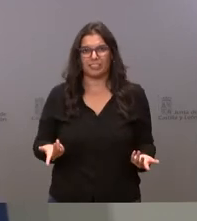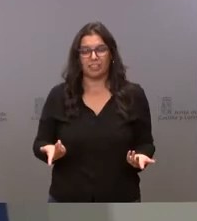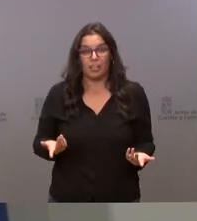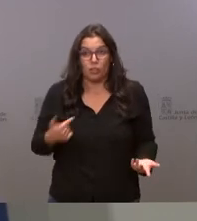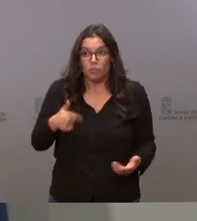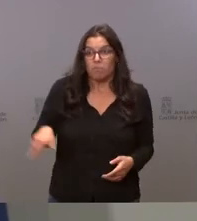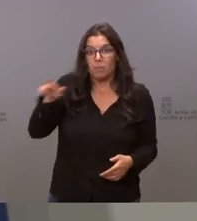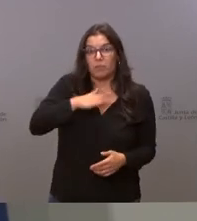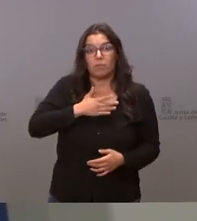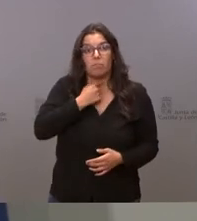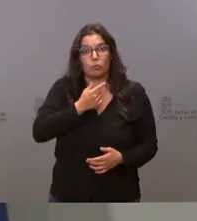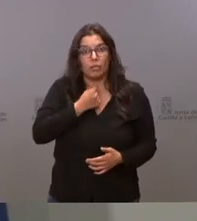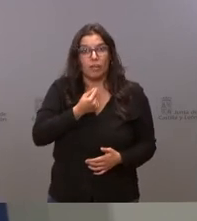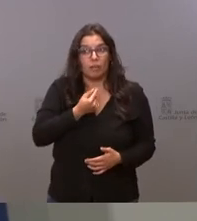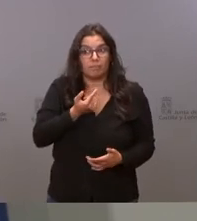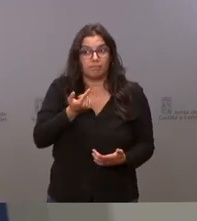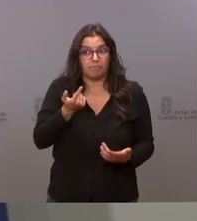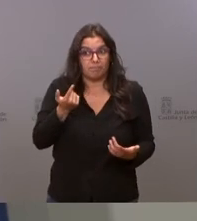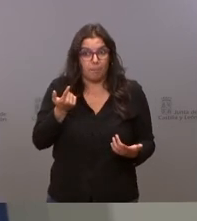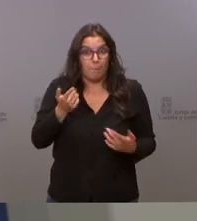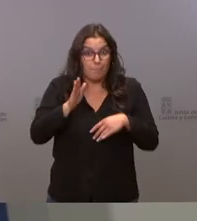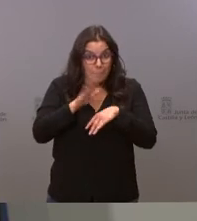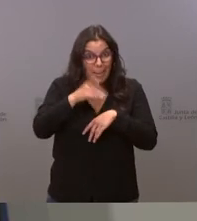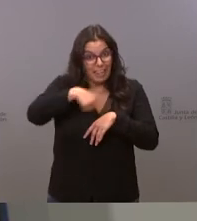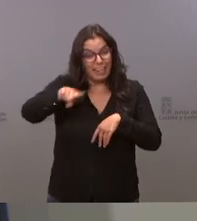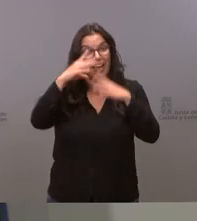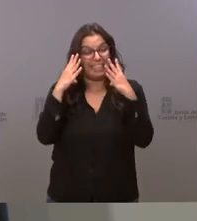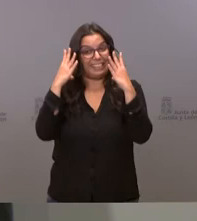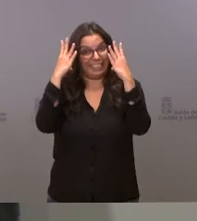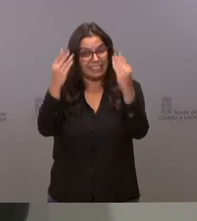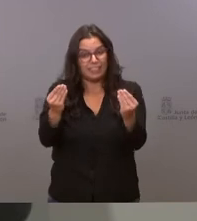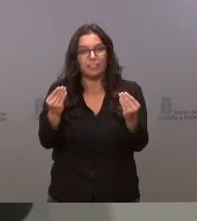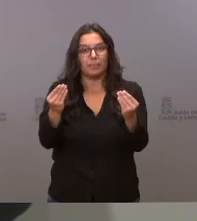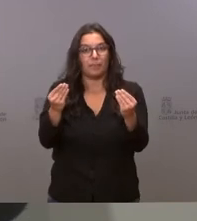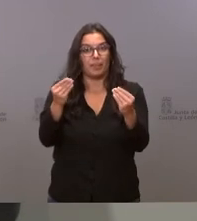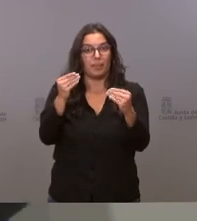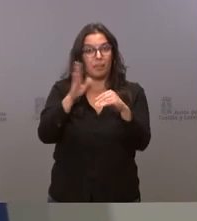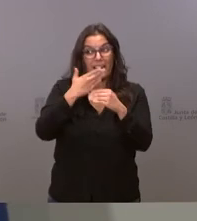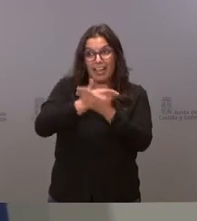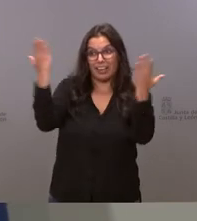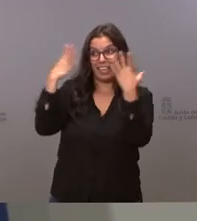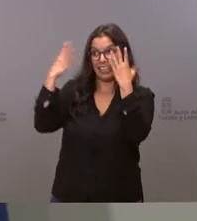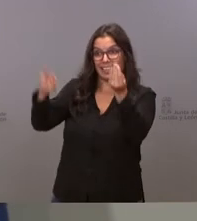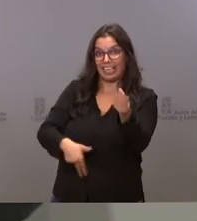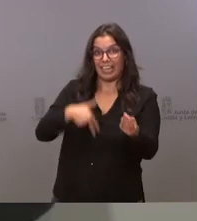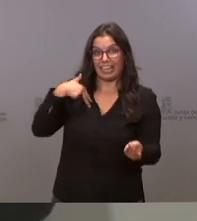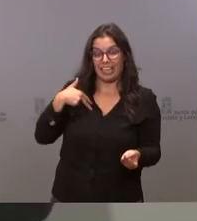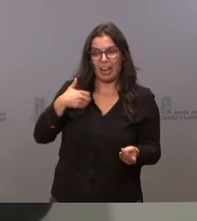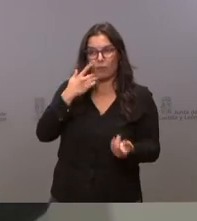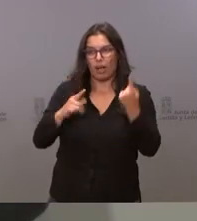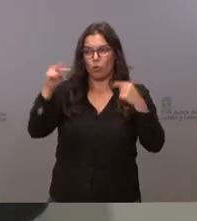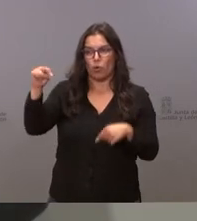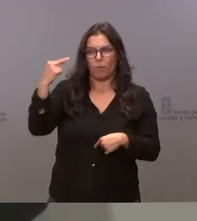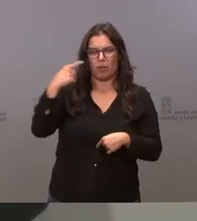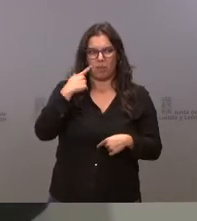insisto a me gustaría para que usted lo entendiera y para que lo entendiera mucha gente que nos mira estupefacta en este